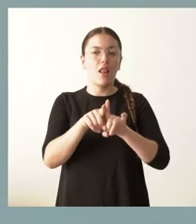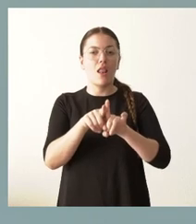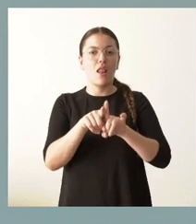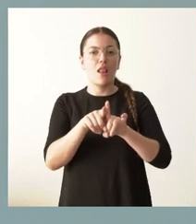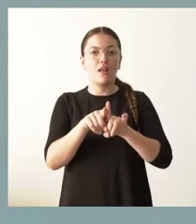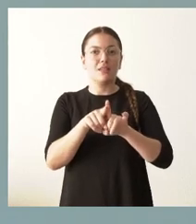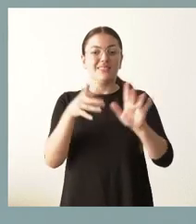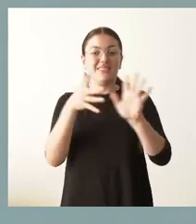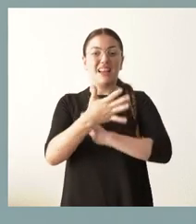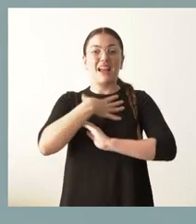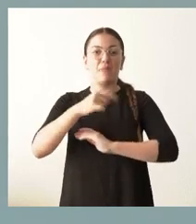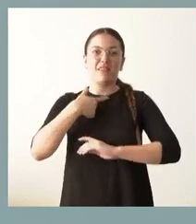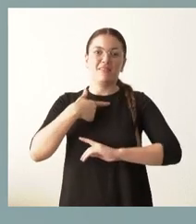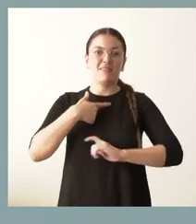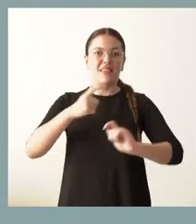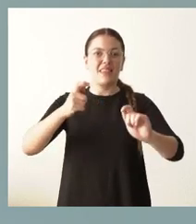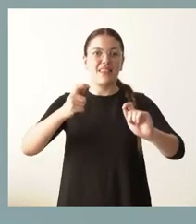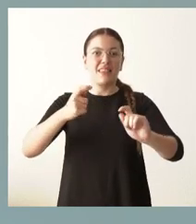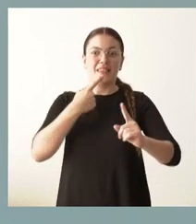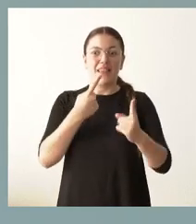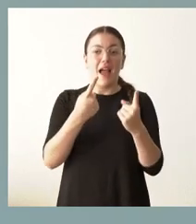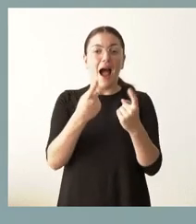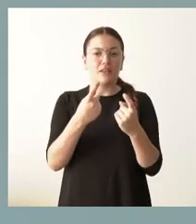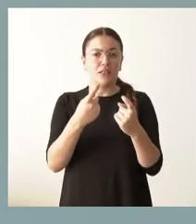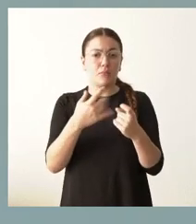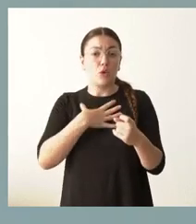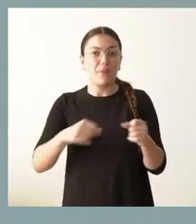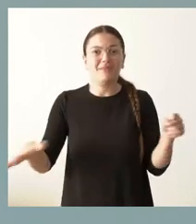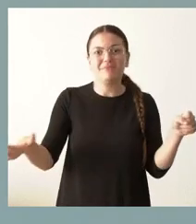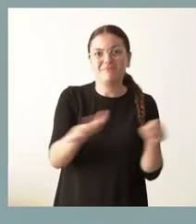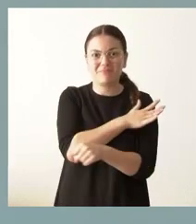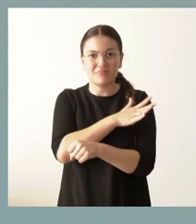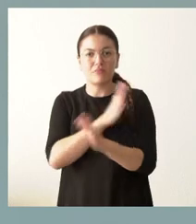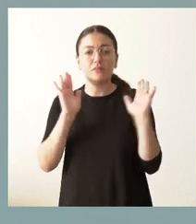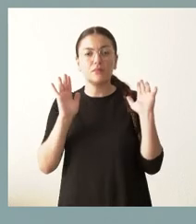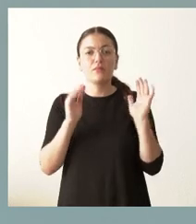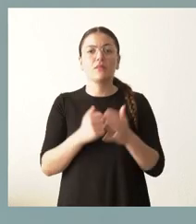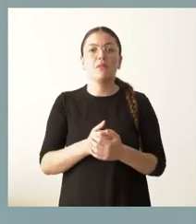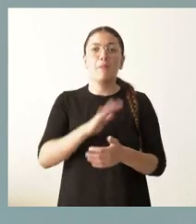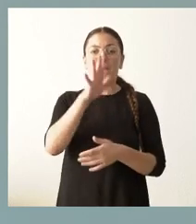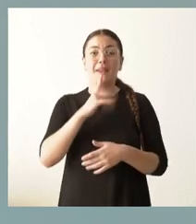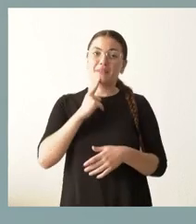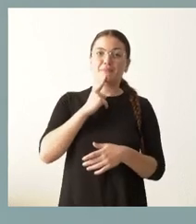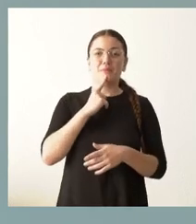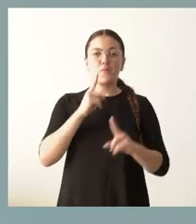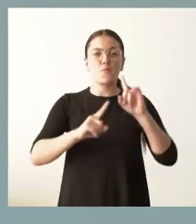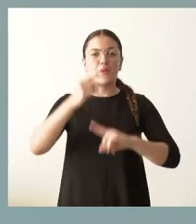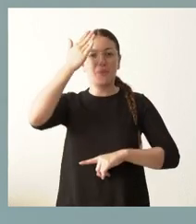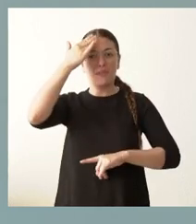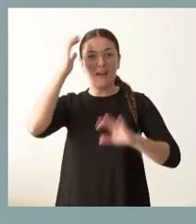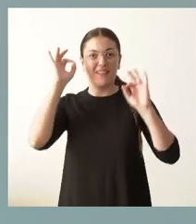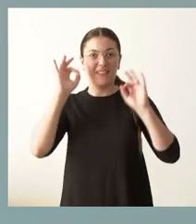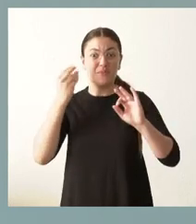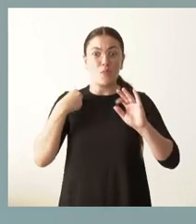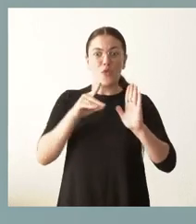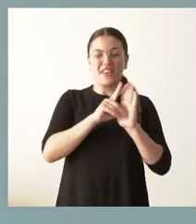abastecimiento que en este momento se ha puesto en riesgo. Y quizá, con carácter general, el principal problema que adolece este decreto